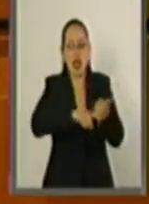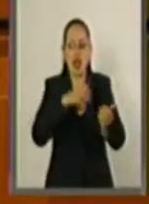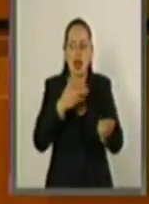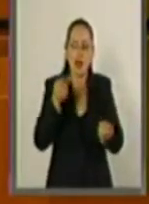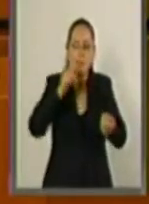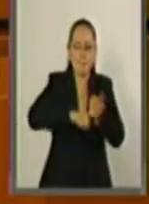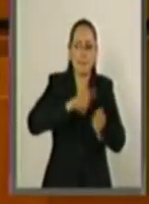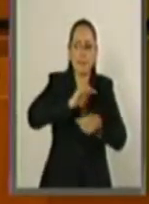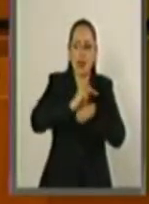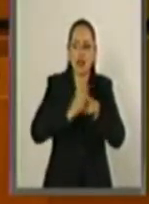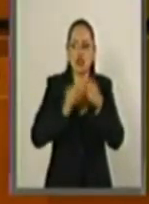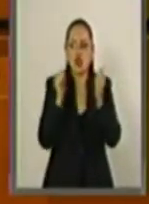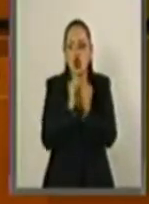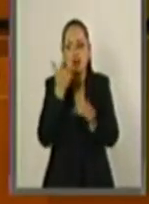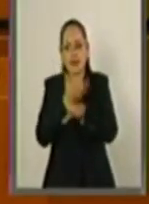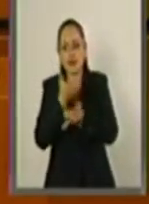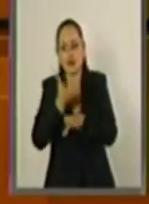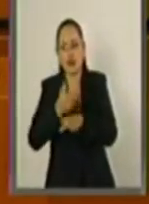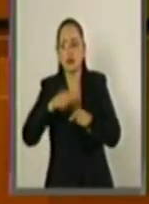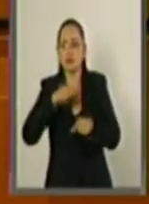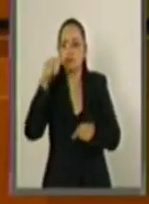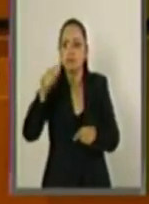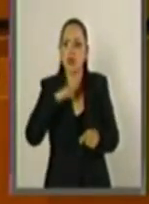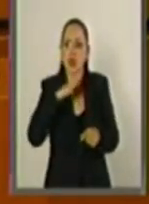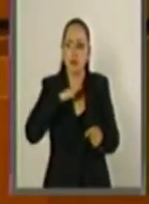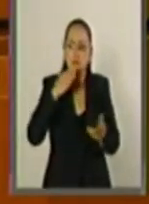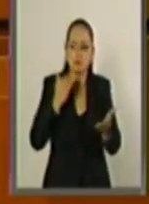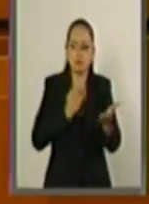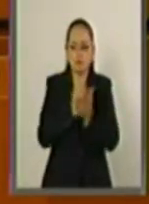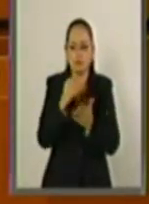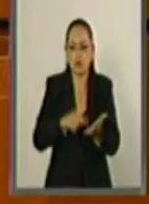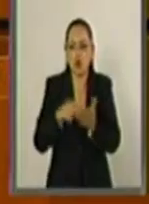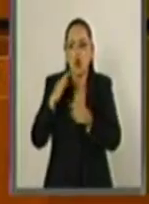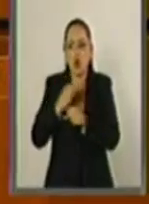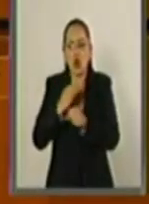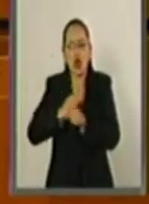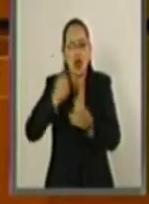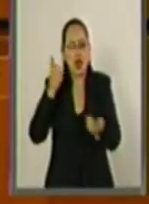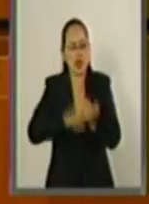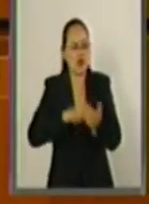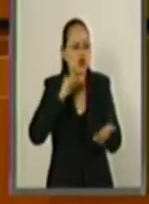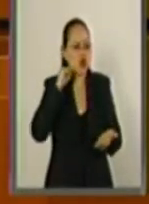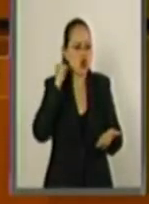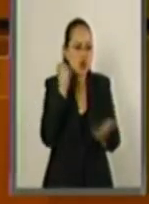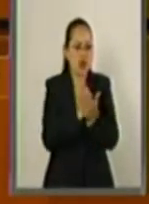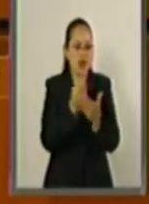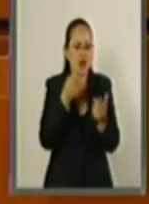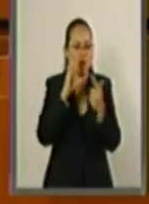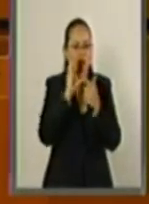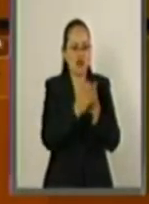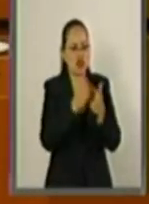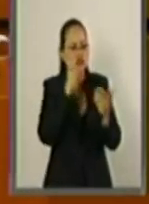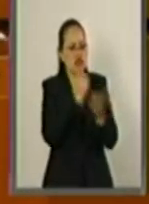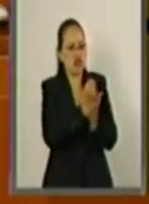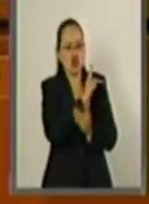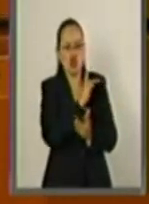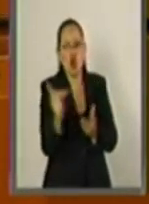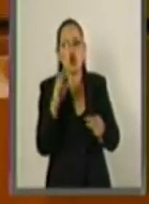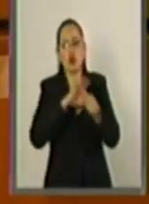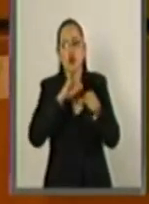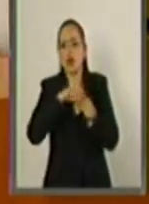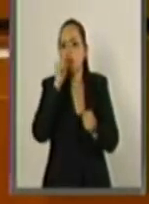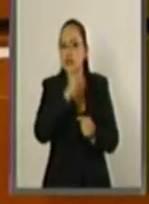promovido con los Estados Unidos de América y cuyo dictamen ha sido aprobado por unanimidad en las Comisiones de Relaciones